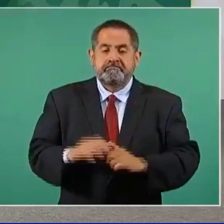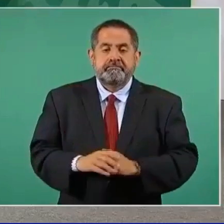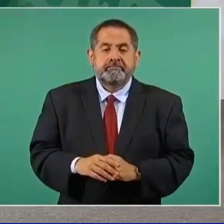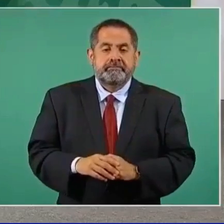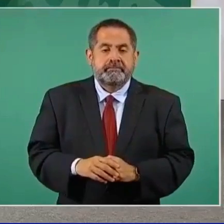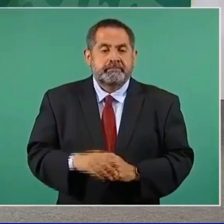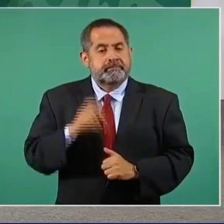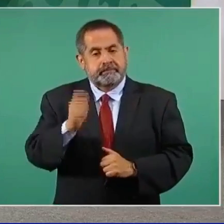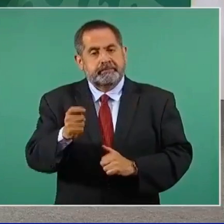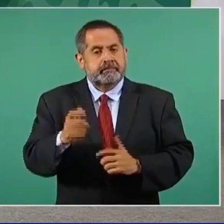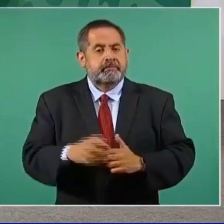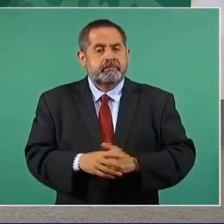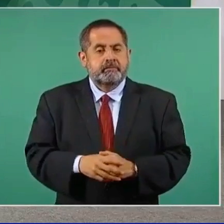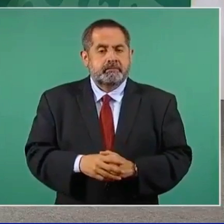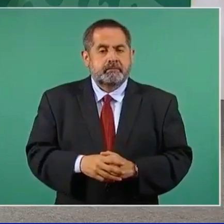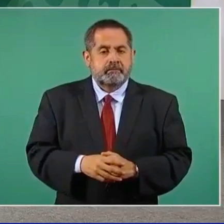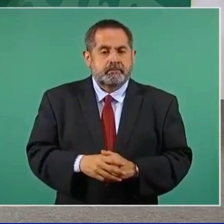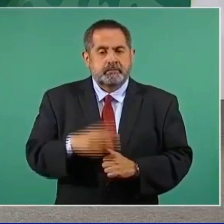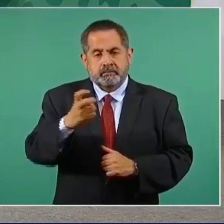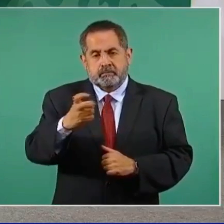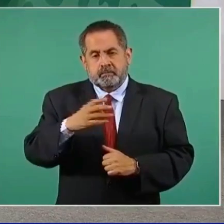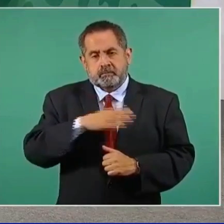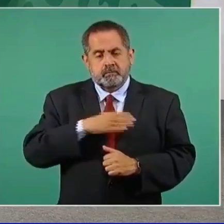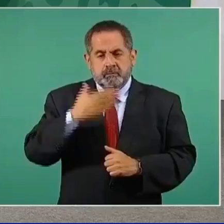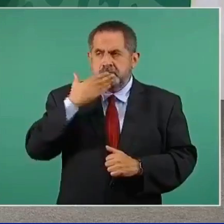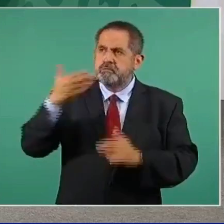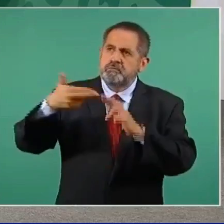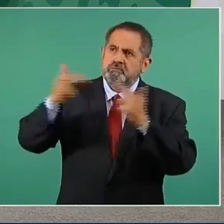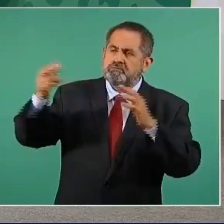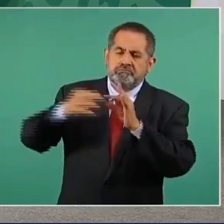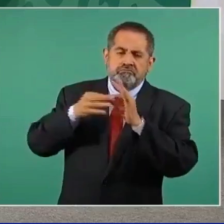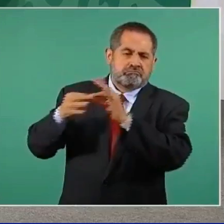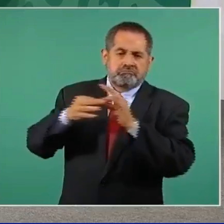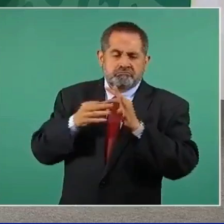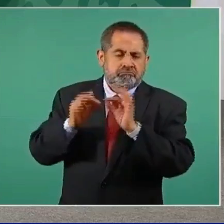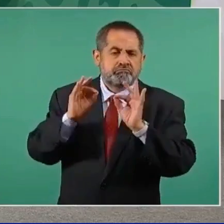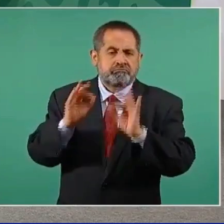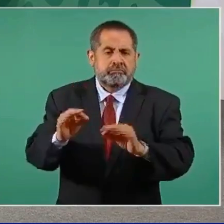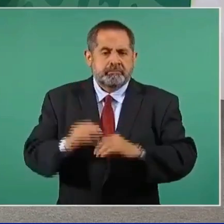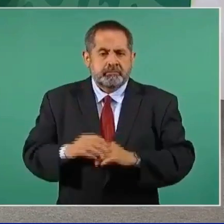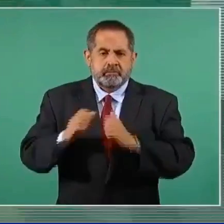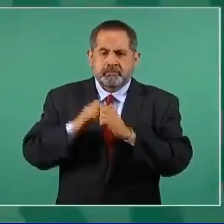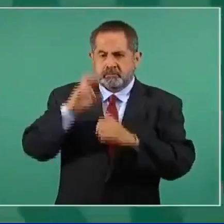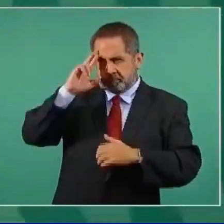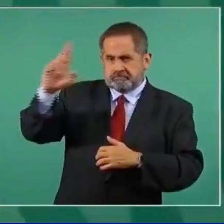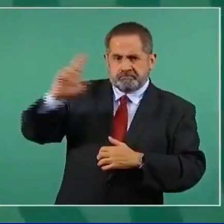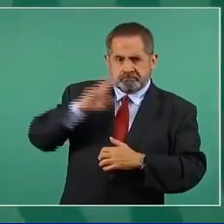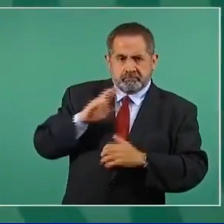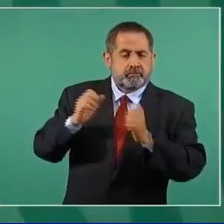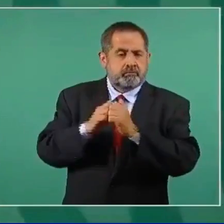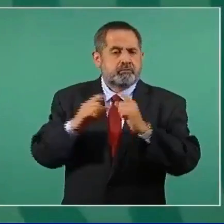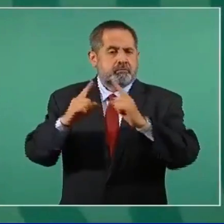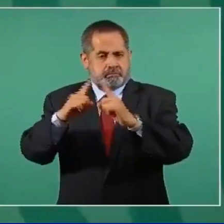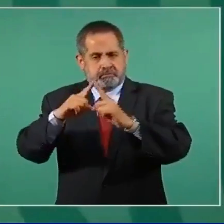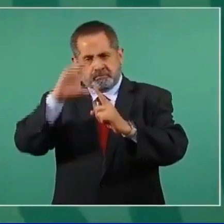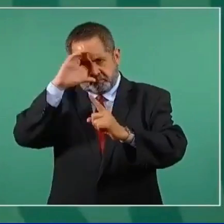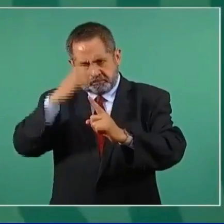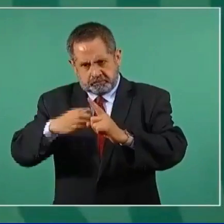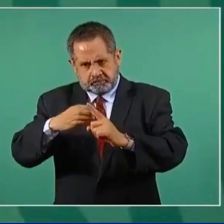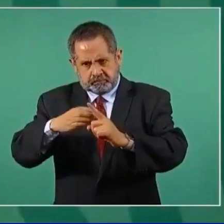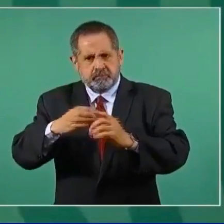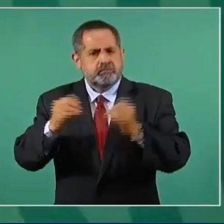Entonces, por eso es muy buena la relación de respeto, no sólo con la Iglesia Católica,